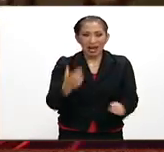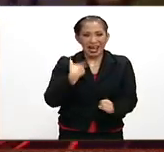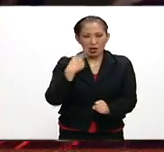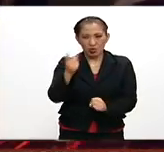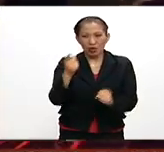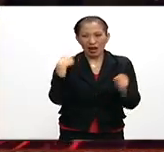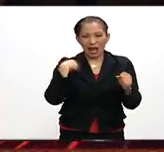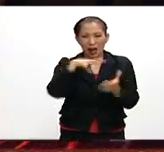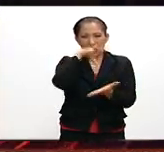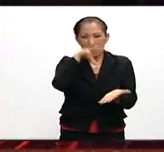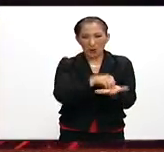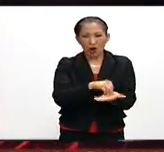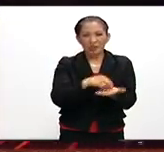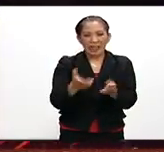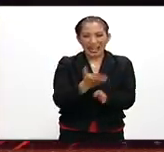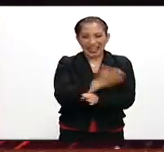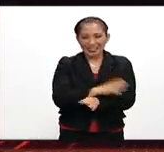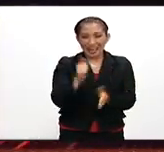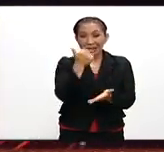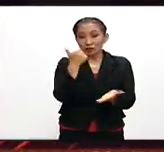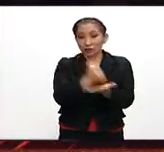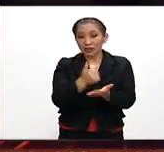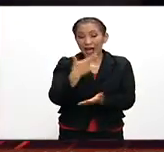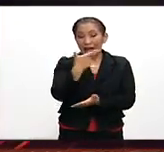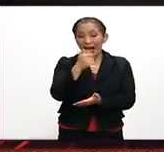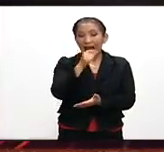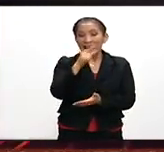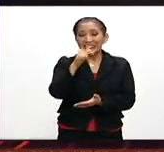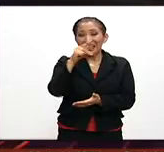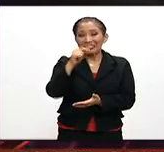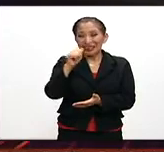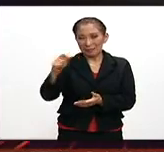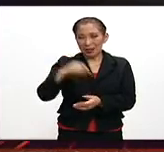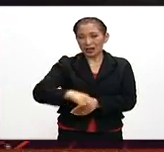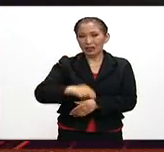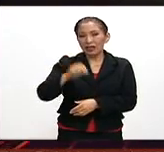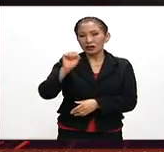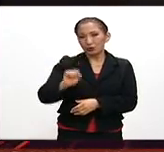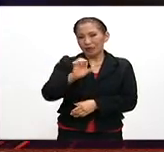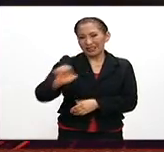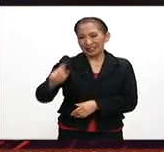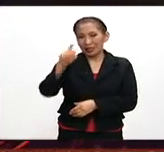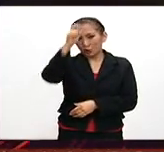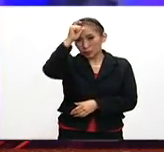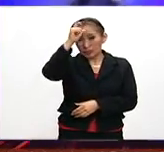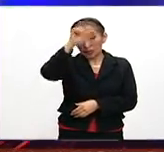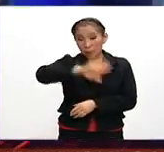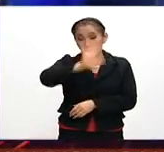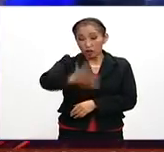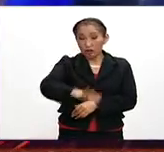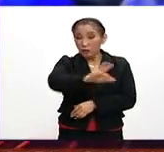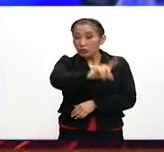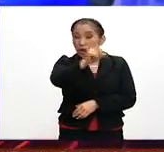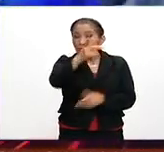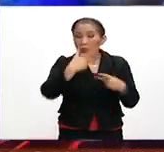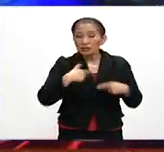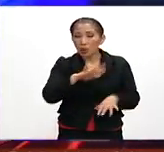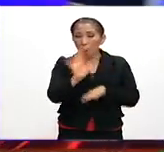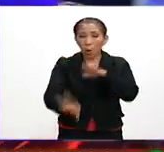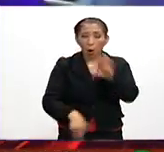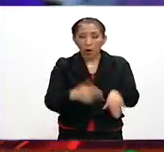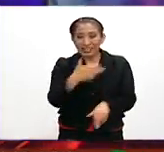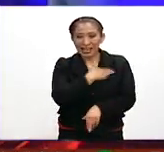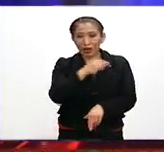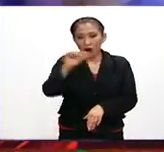prenupcial que se celebraba en la ciudad de Gaziantepa, al sureste de Turquía, matando al menos a 51 personas